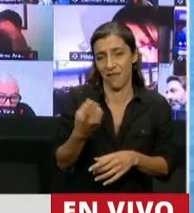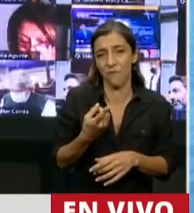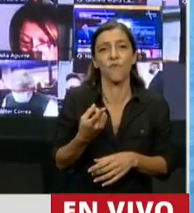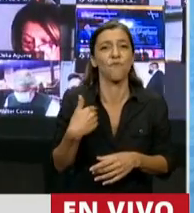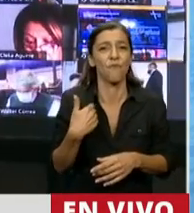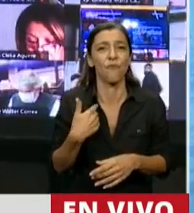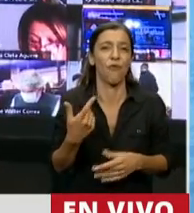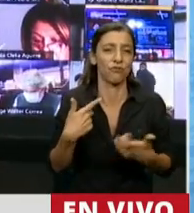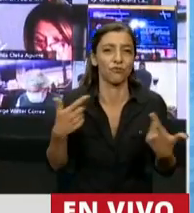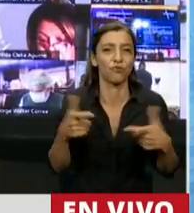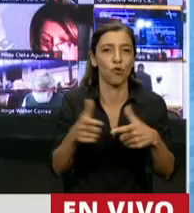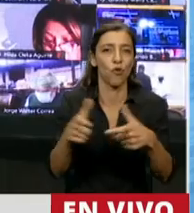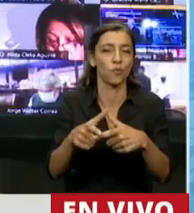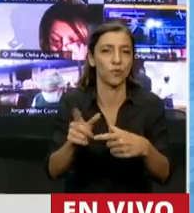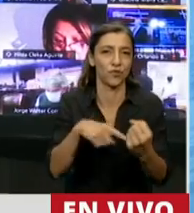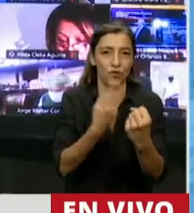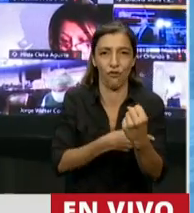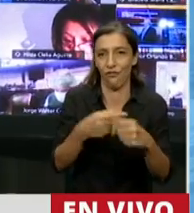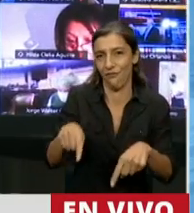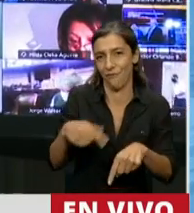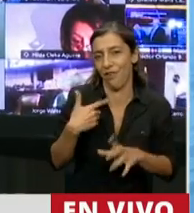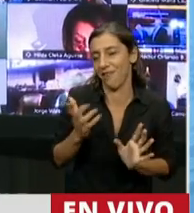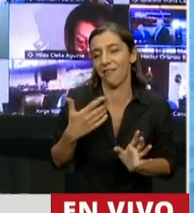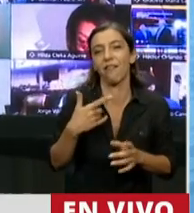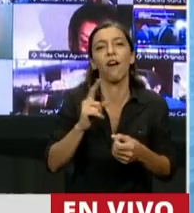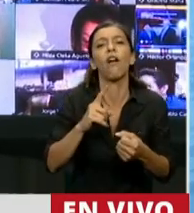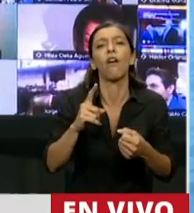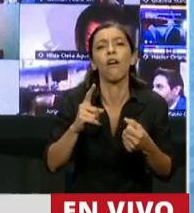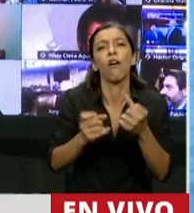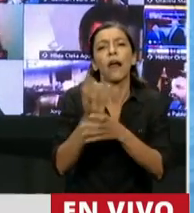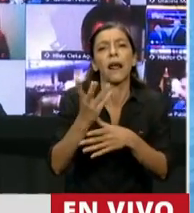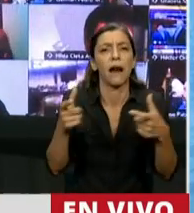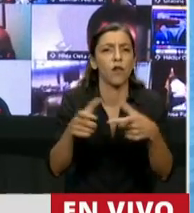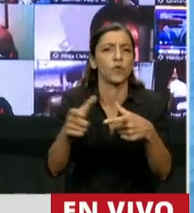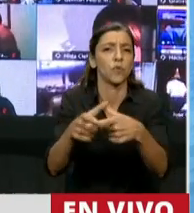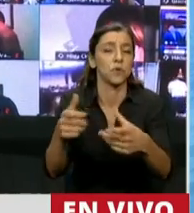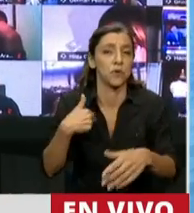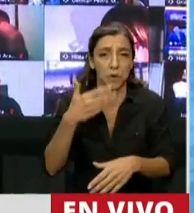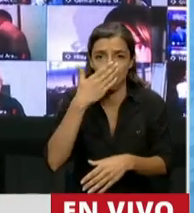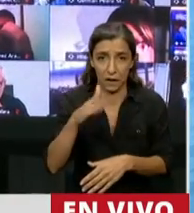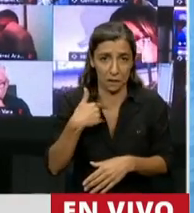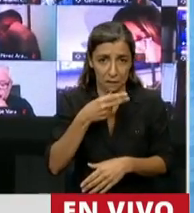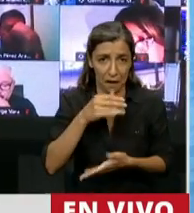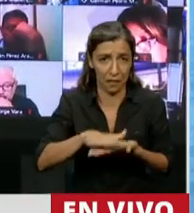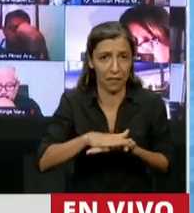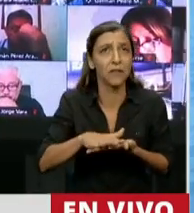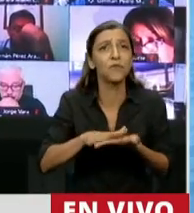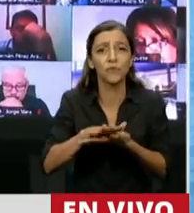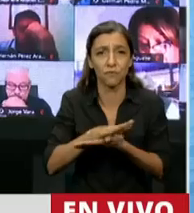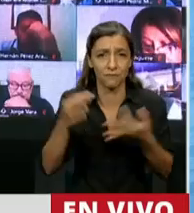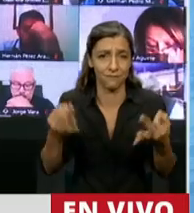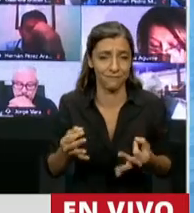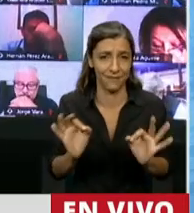que no pase nada, crea una comisión. El gobierno está siguiendo al pie de la letra esto, y